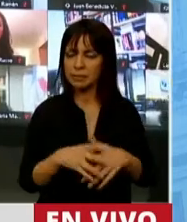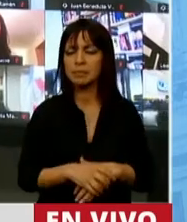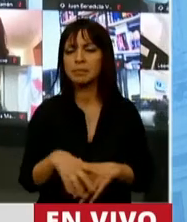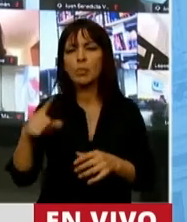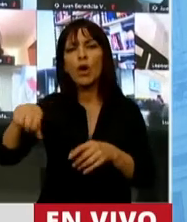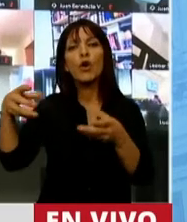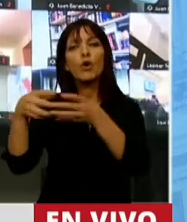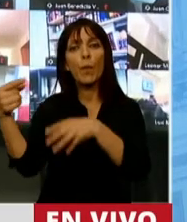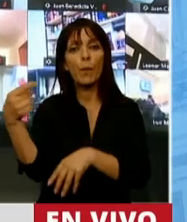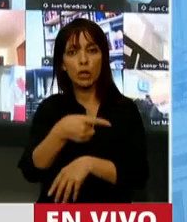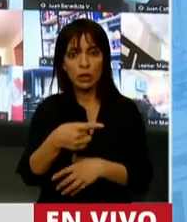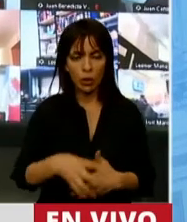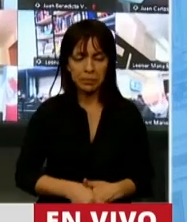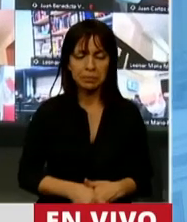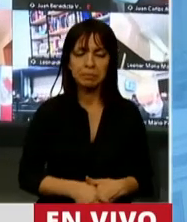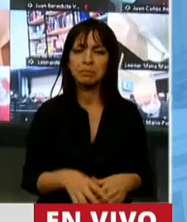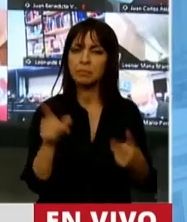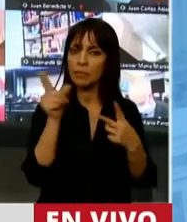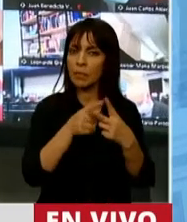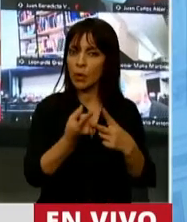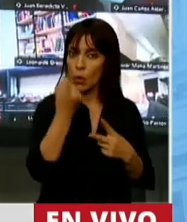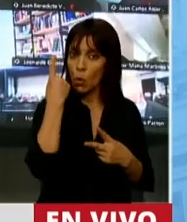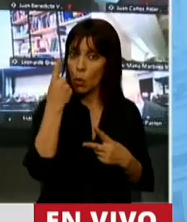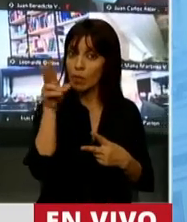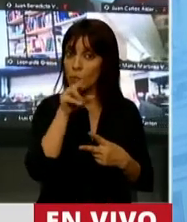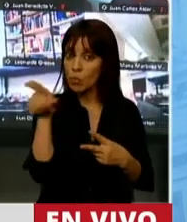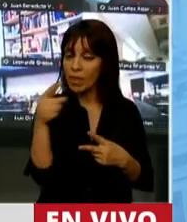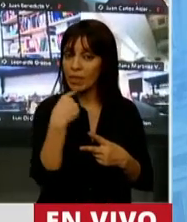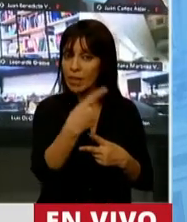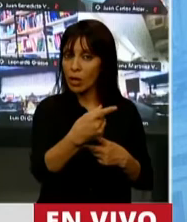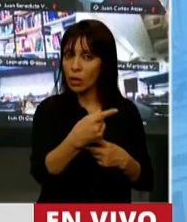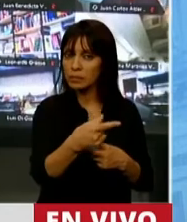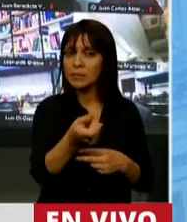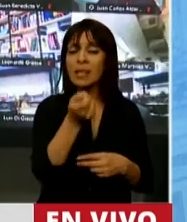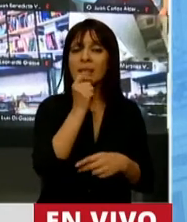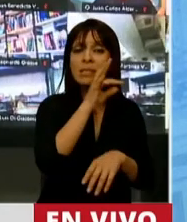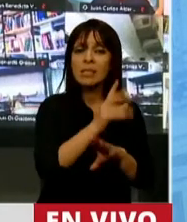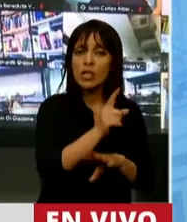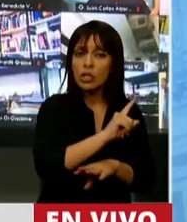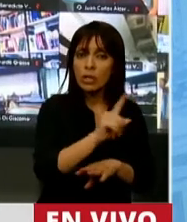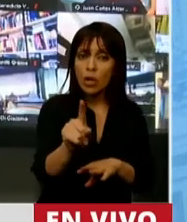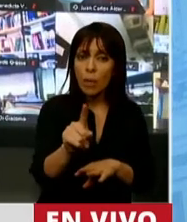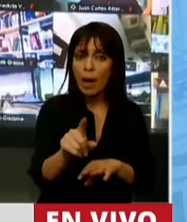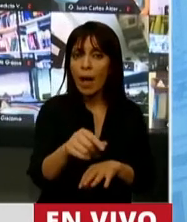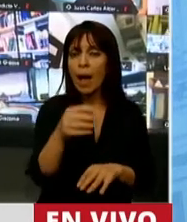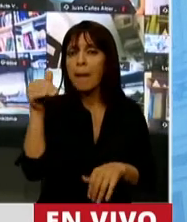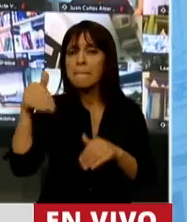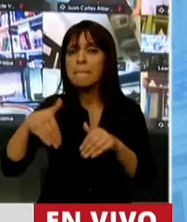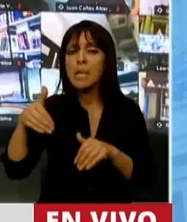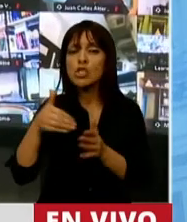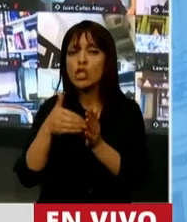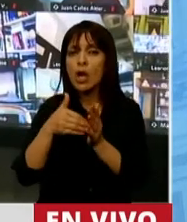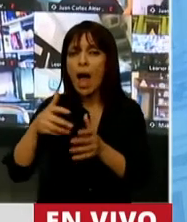de la oposición. Uno, una legisladora dijo que si no se roba, nadie se hace millonario.